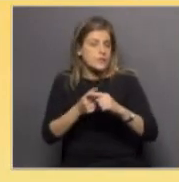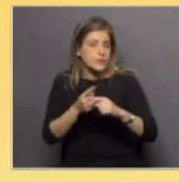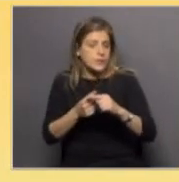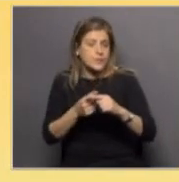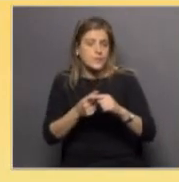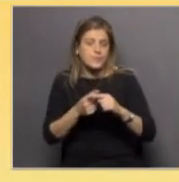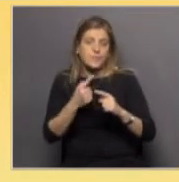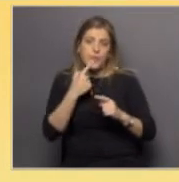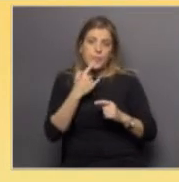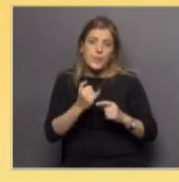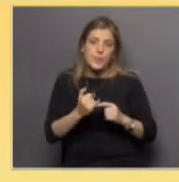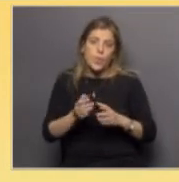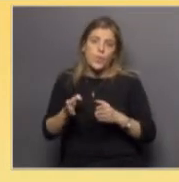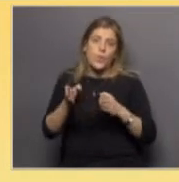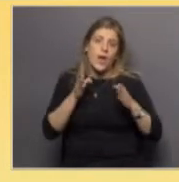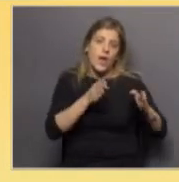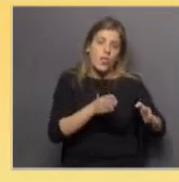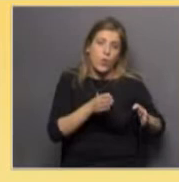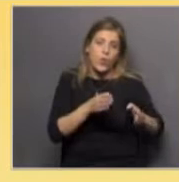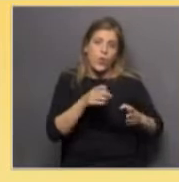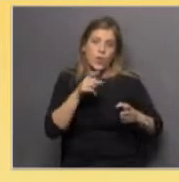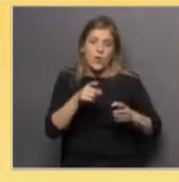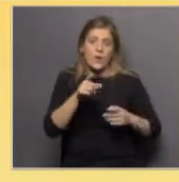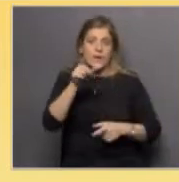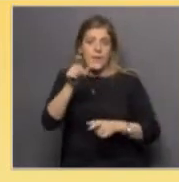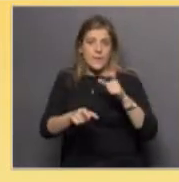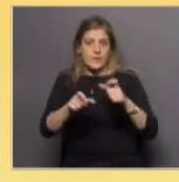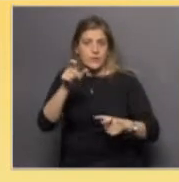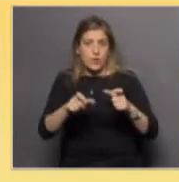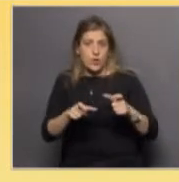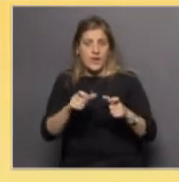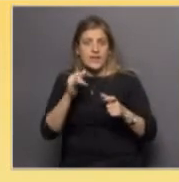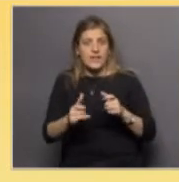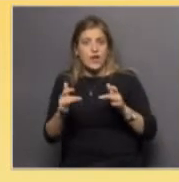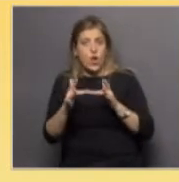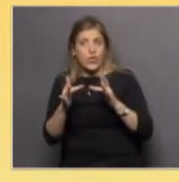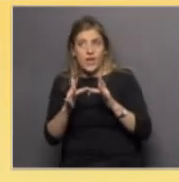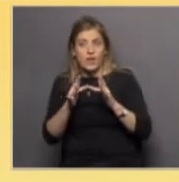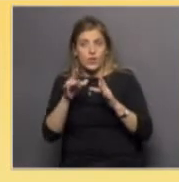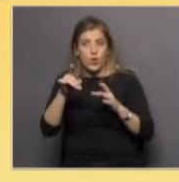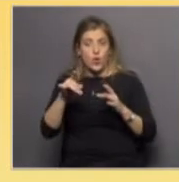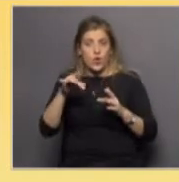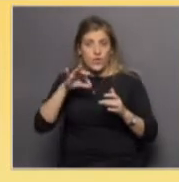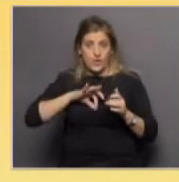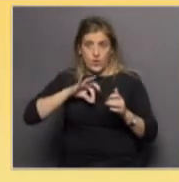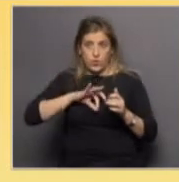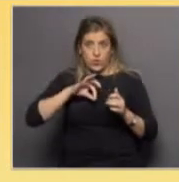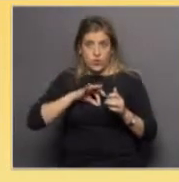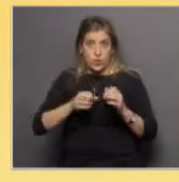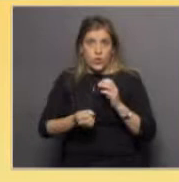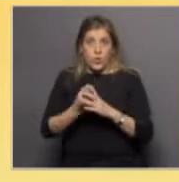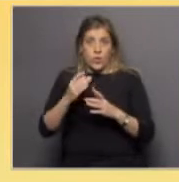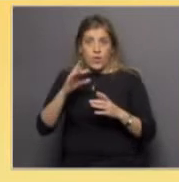la afectación de la población en contacto con esta variante se ha visto que